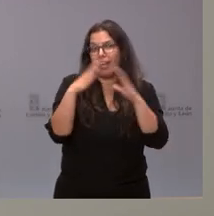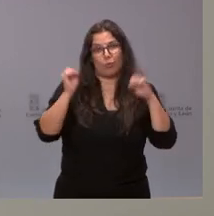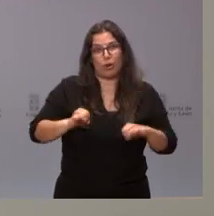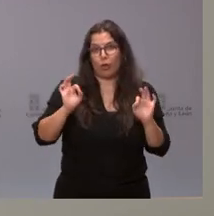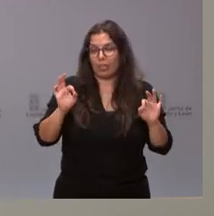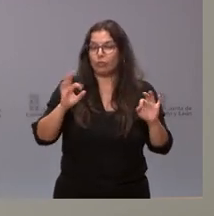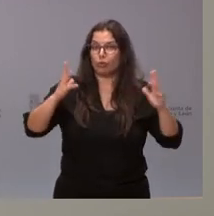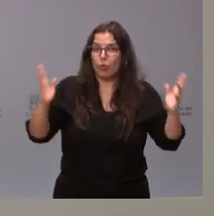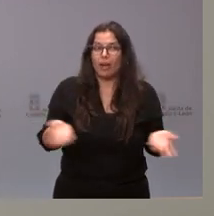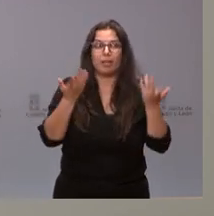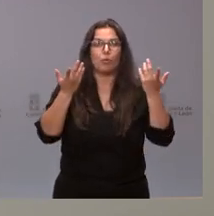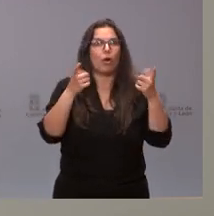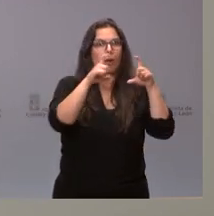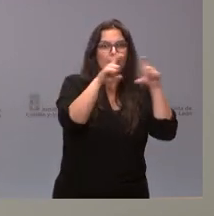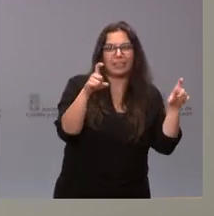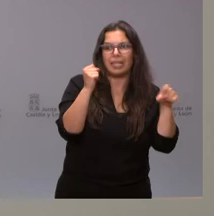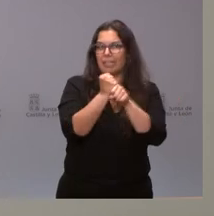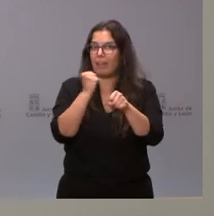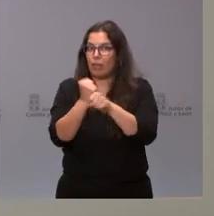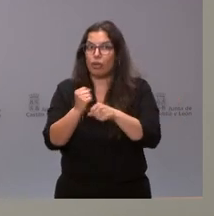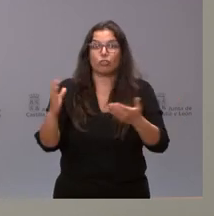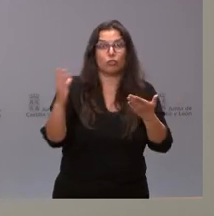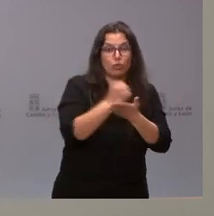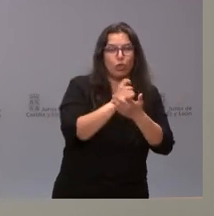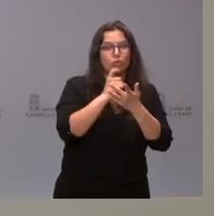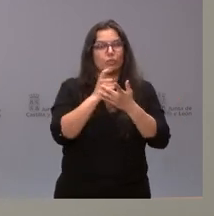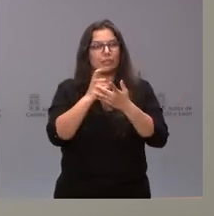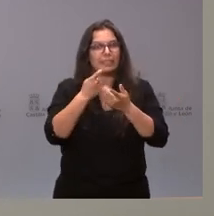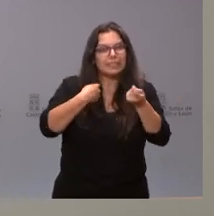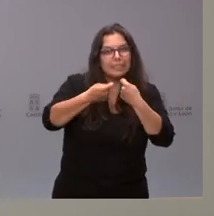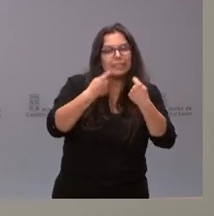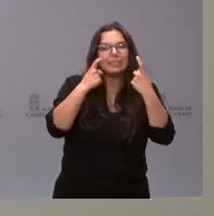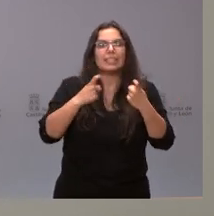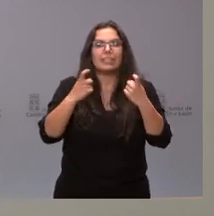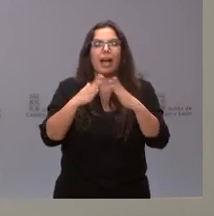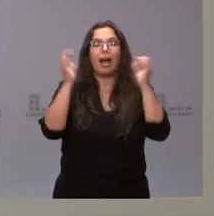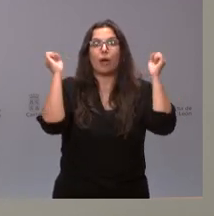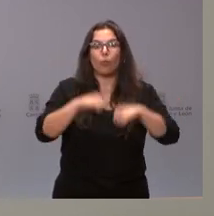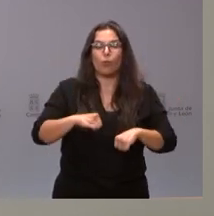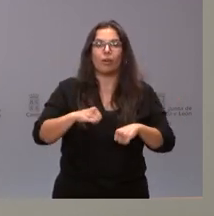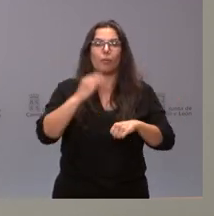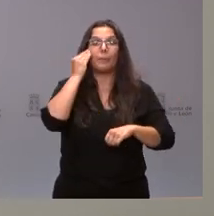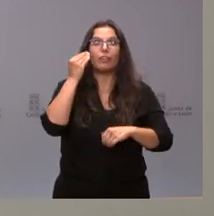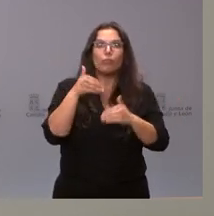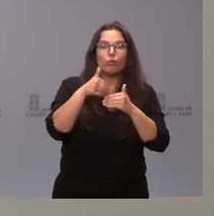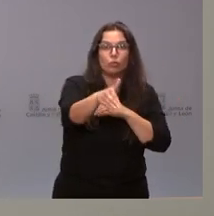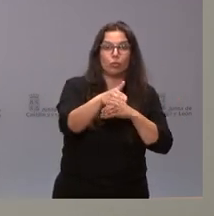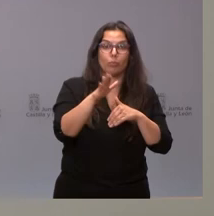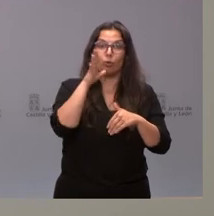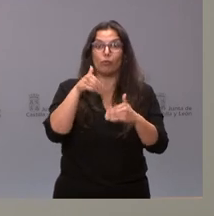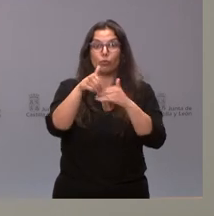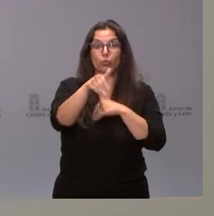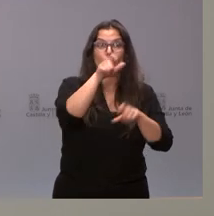ánimo a empresa y a trabajadores a alcanzar un acuerdo pensando en el futuro porque el futuro de la empresa también es el futuro de los trabajadores.